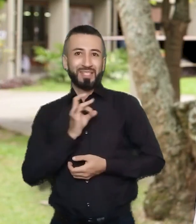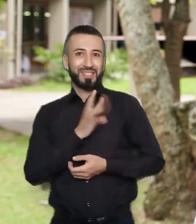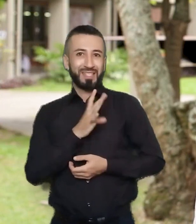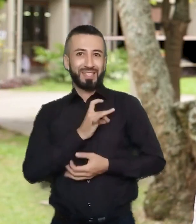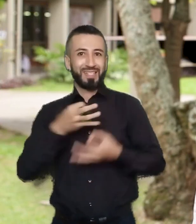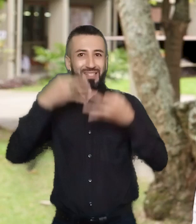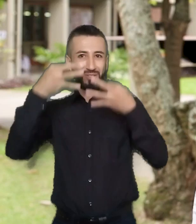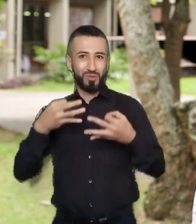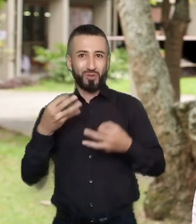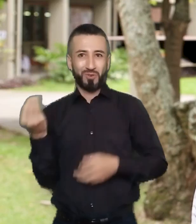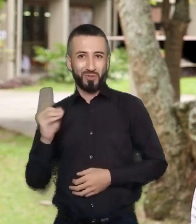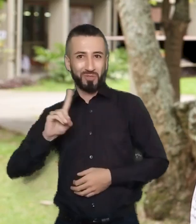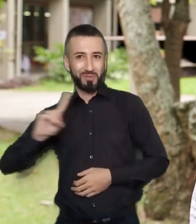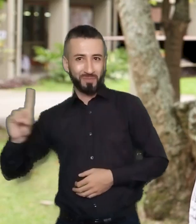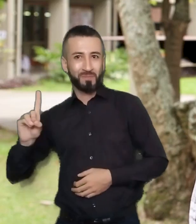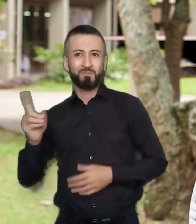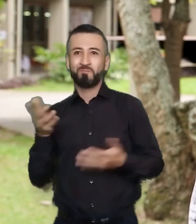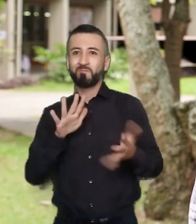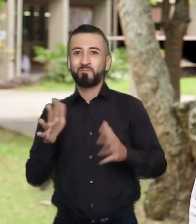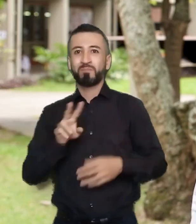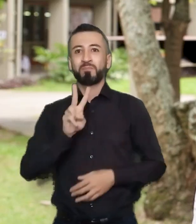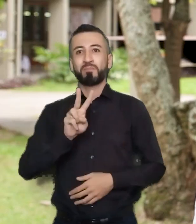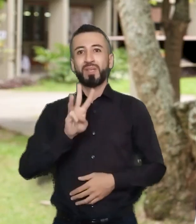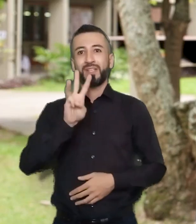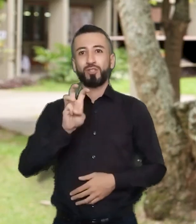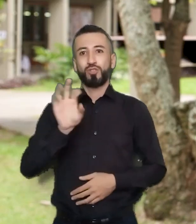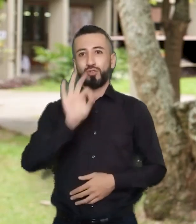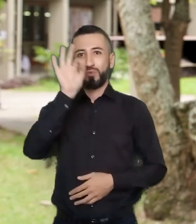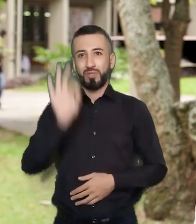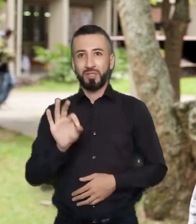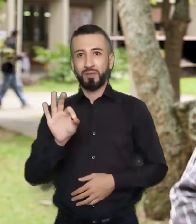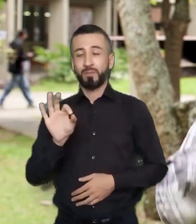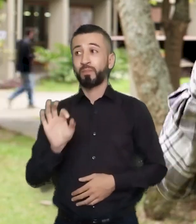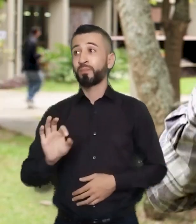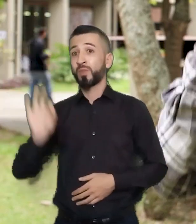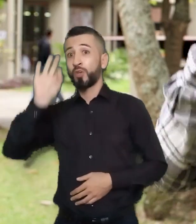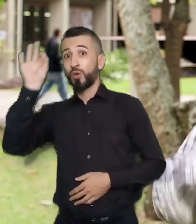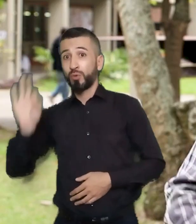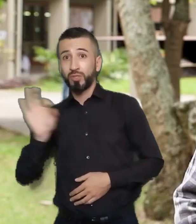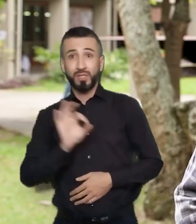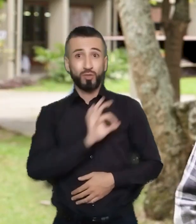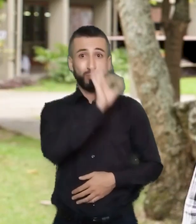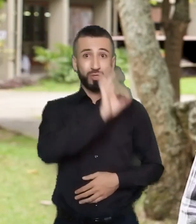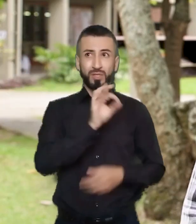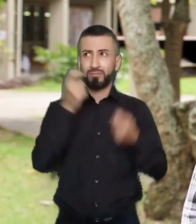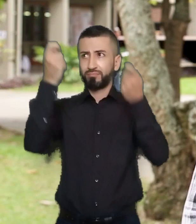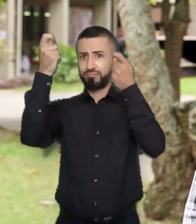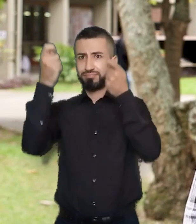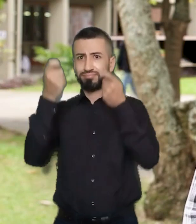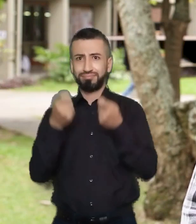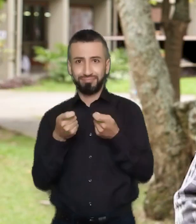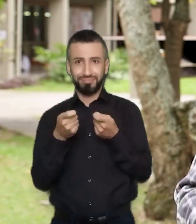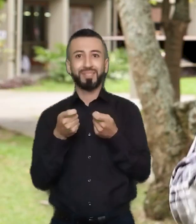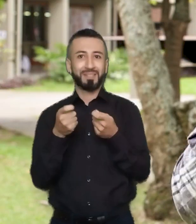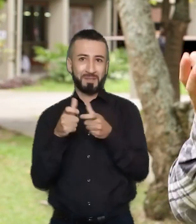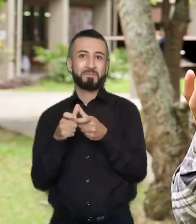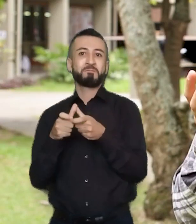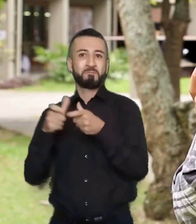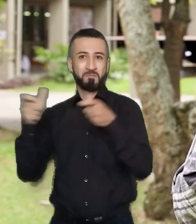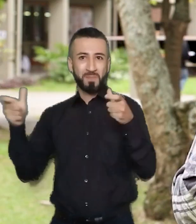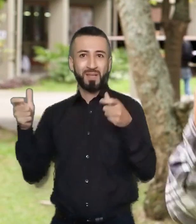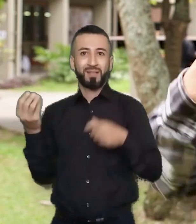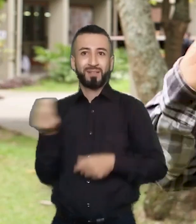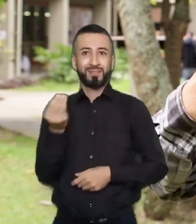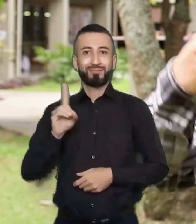Chile Seguro, que es una coalición de la derecha, se obtuvo más o menos el 28%, estos dos porcentajes sumados crean una gran